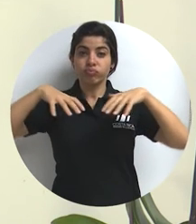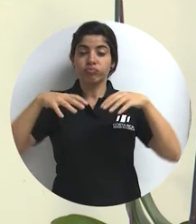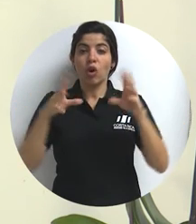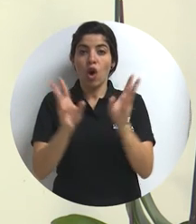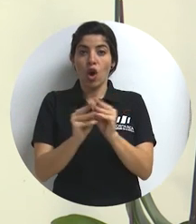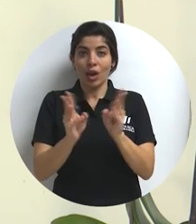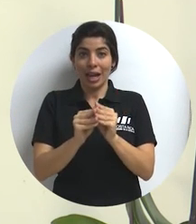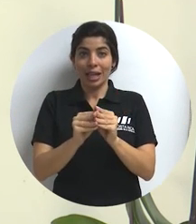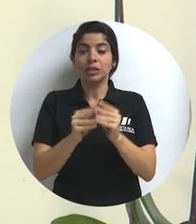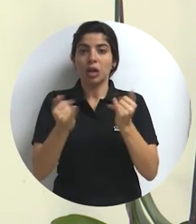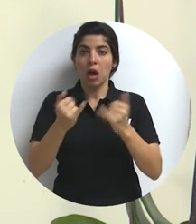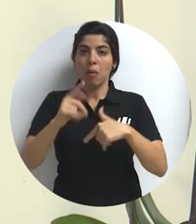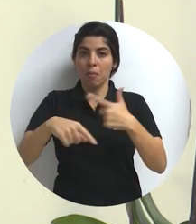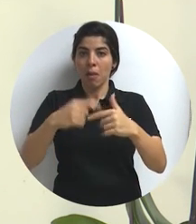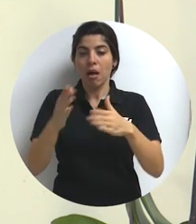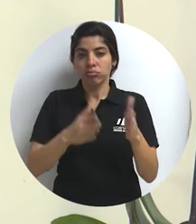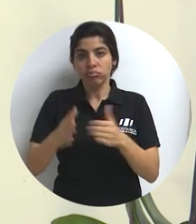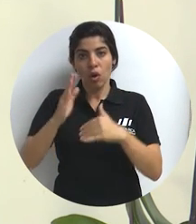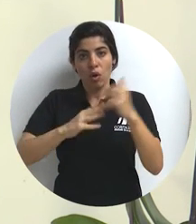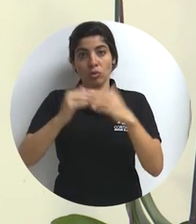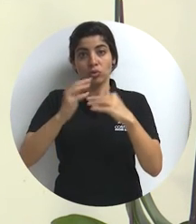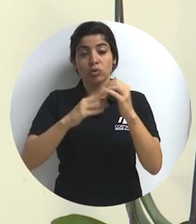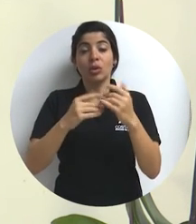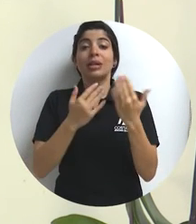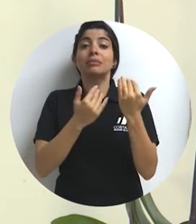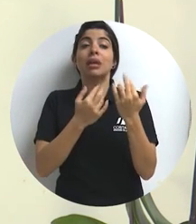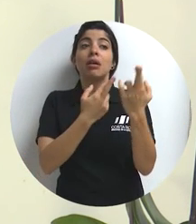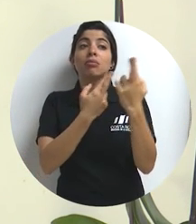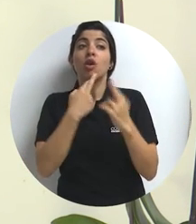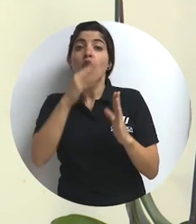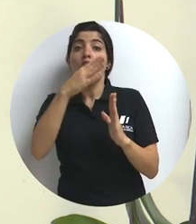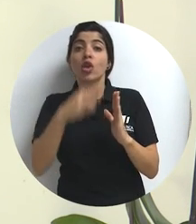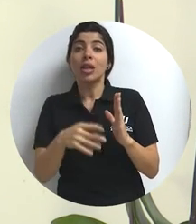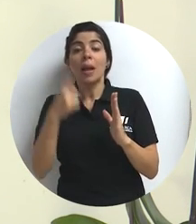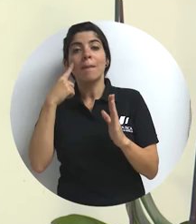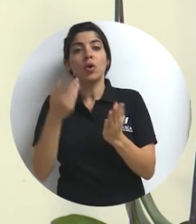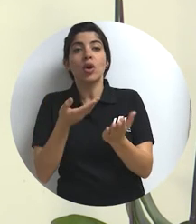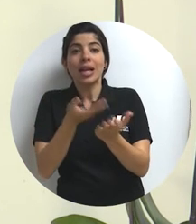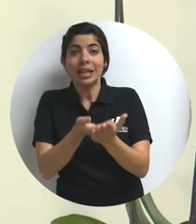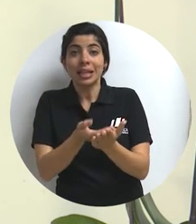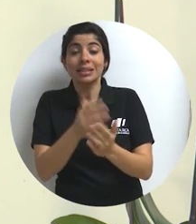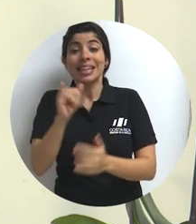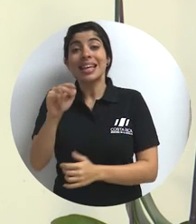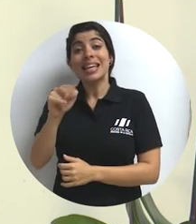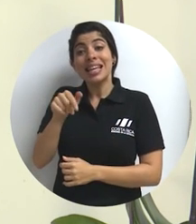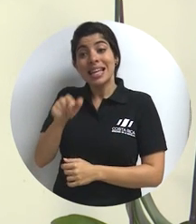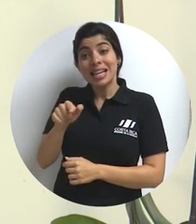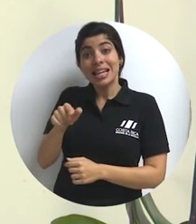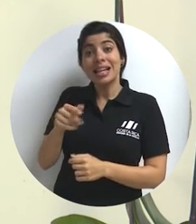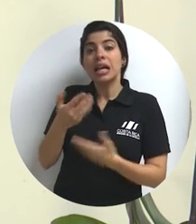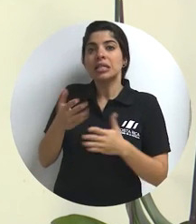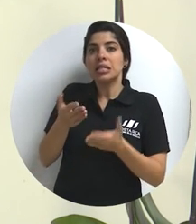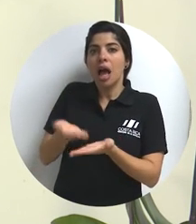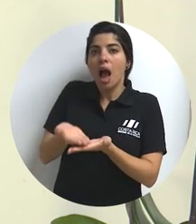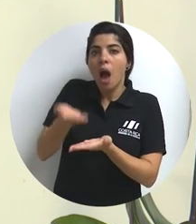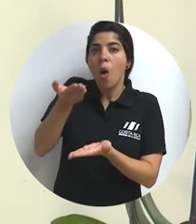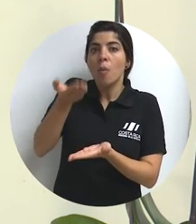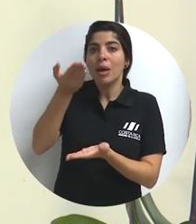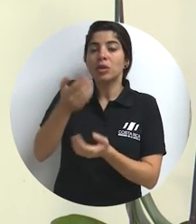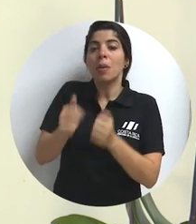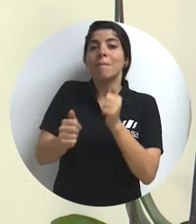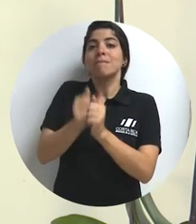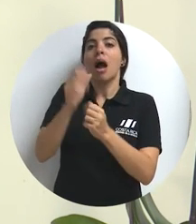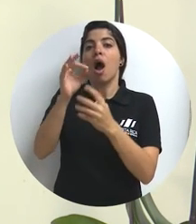Convenciones y Congresos. Se espera el referendo de la Contraloría a la licitación. En el INAH se dio un aumento